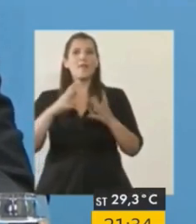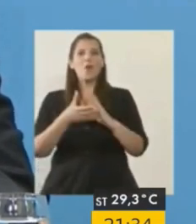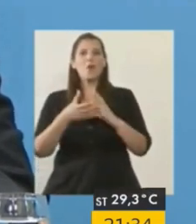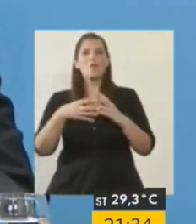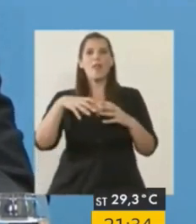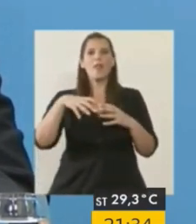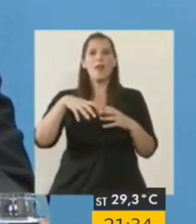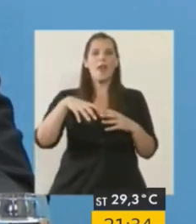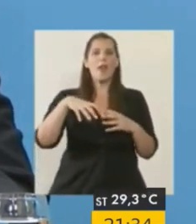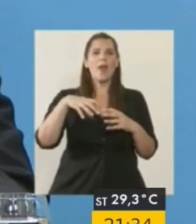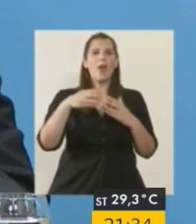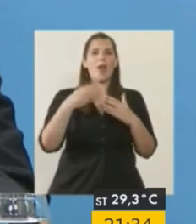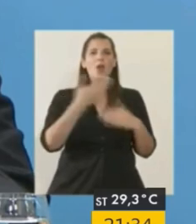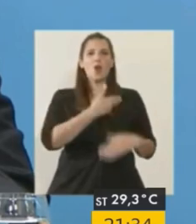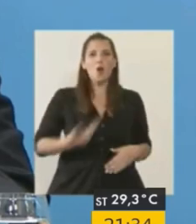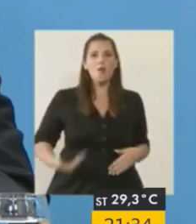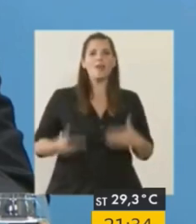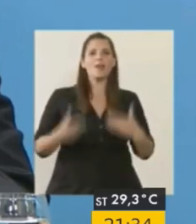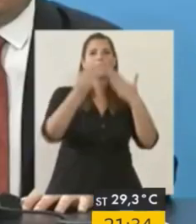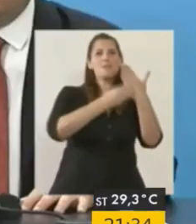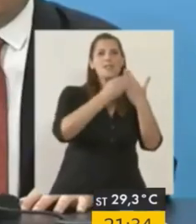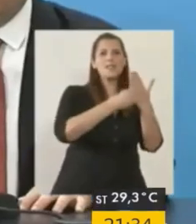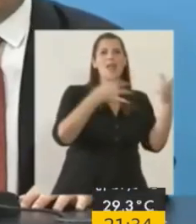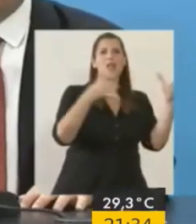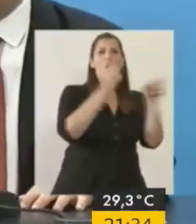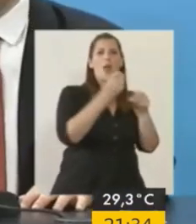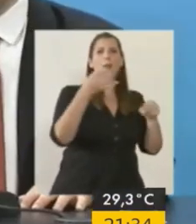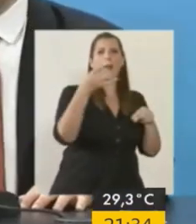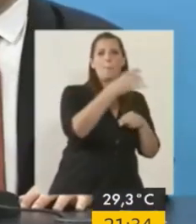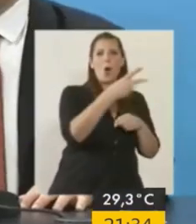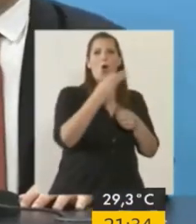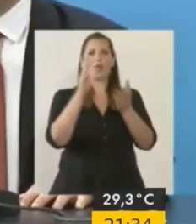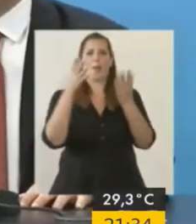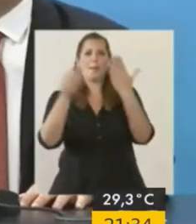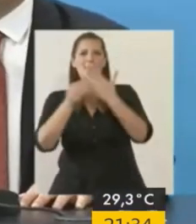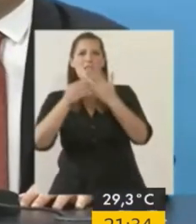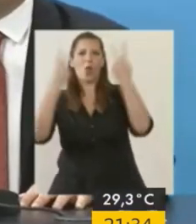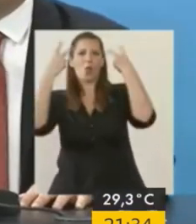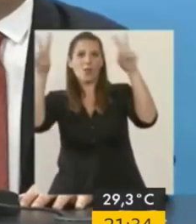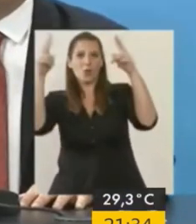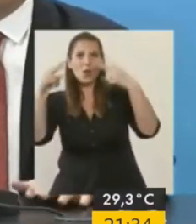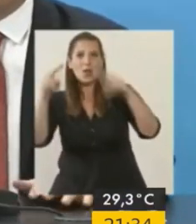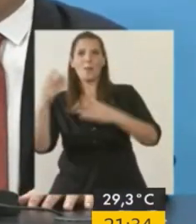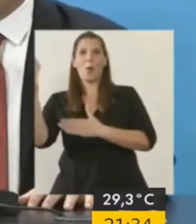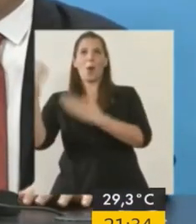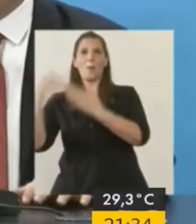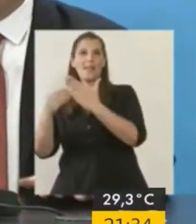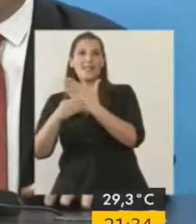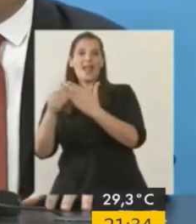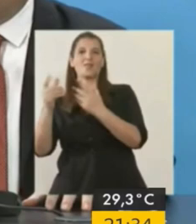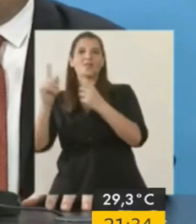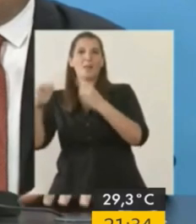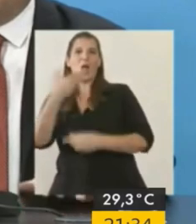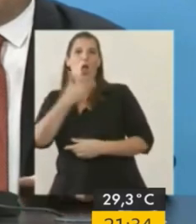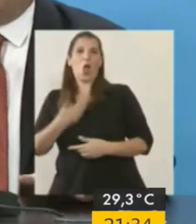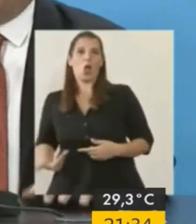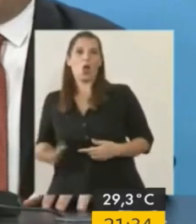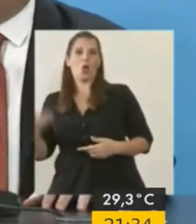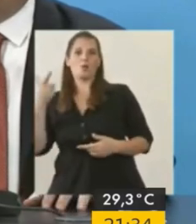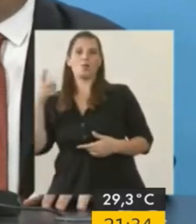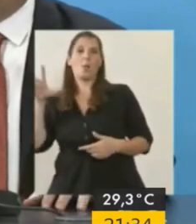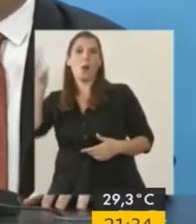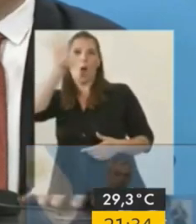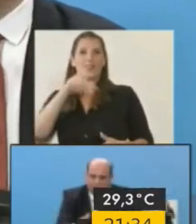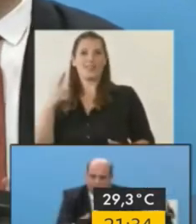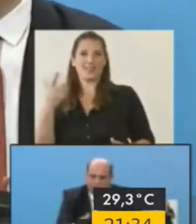Ministerio de Transporte, el Ministerio del Interior, el Ministerio de Turismo, y también con gobernadores, intendentes y